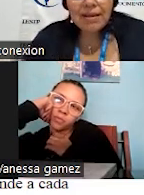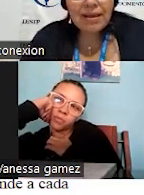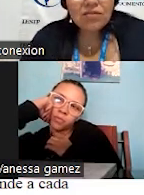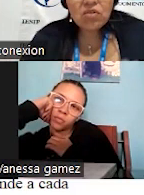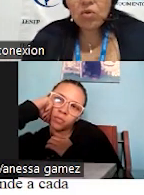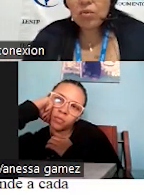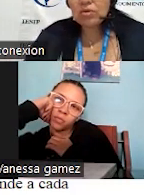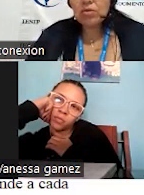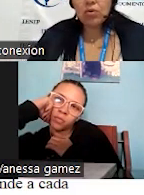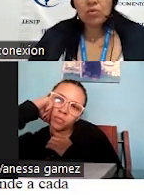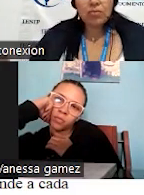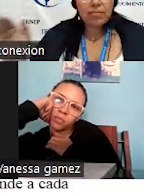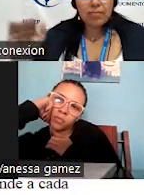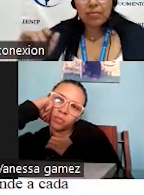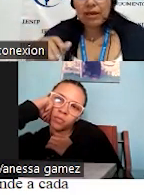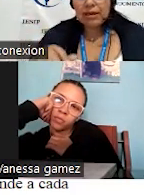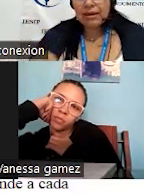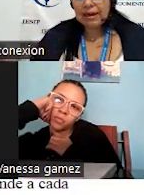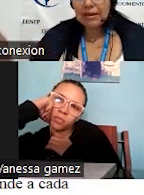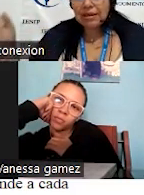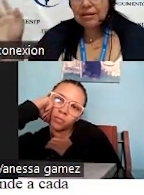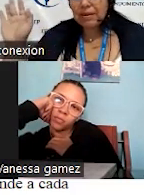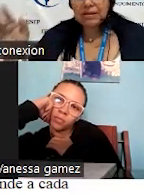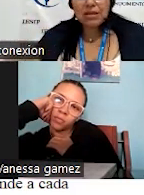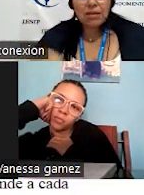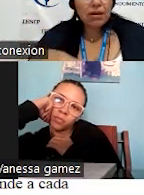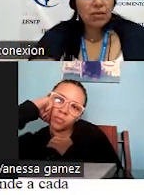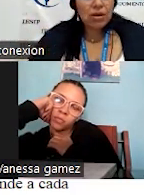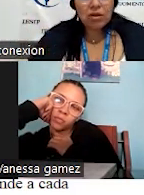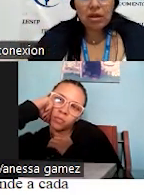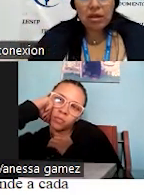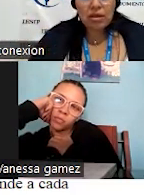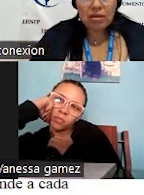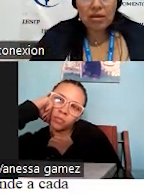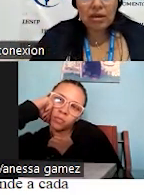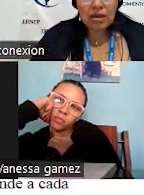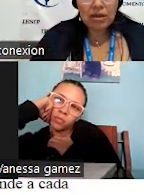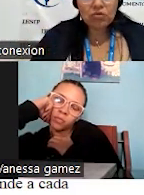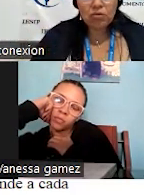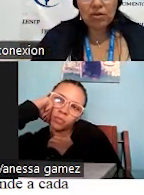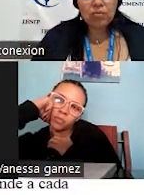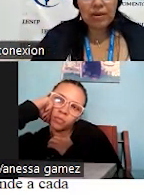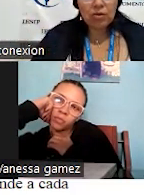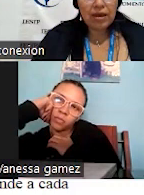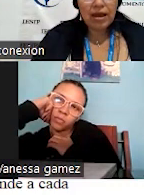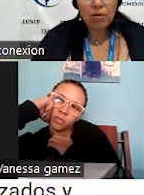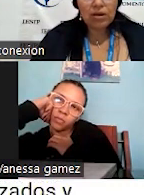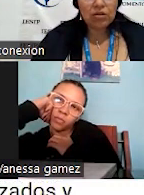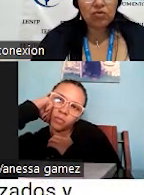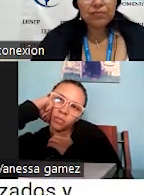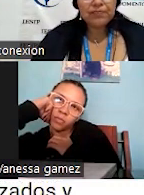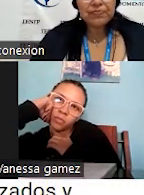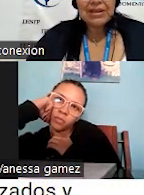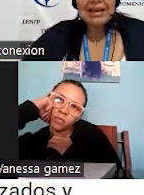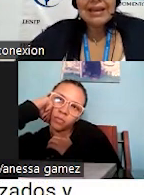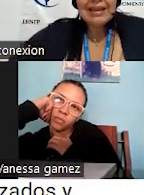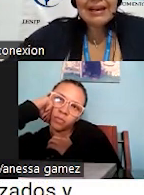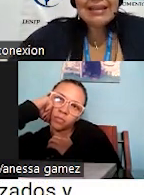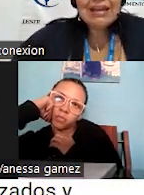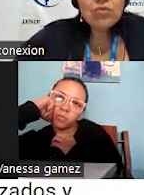cómo enmienda eso o, bueno, calle se para siempre y, bueno, y asuma su palo de agua en eso.